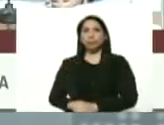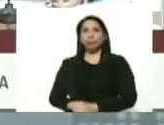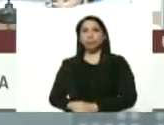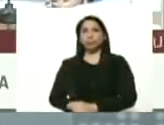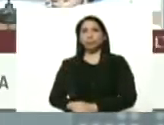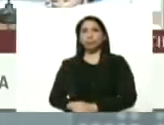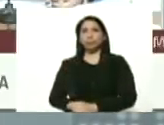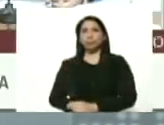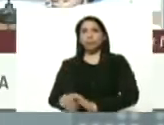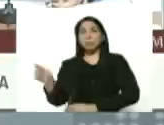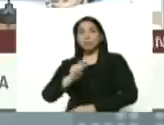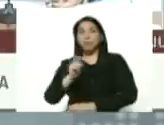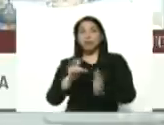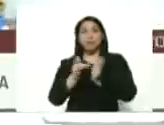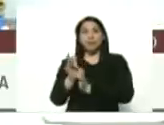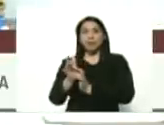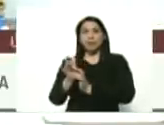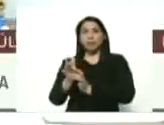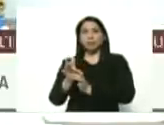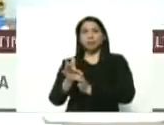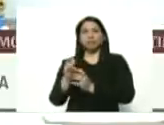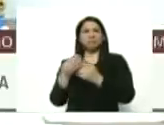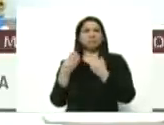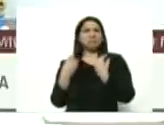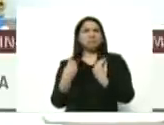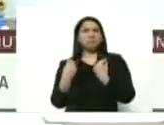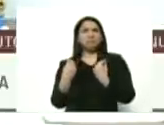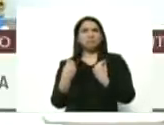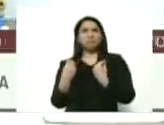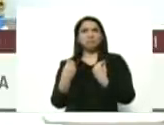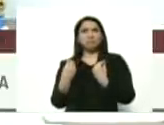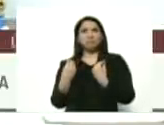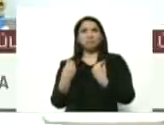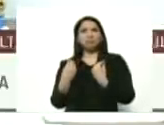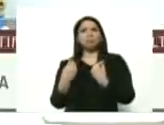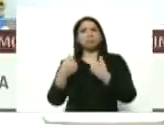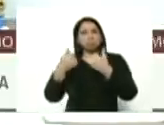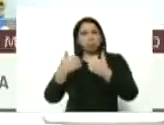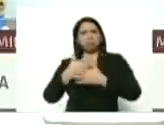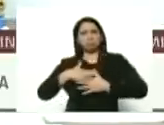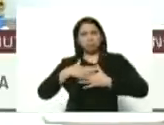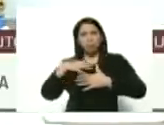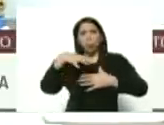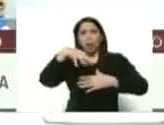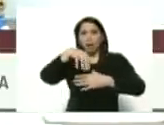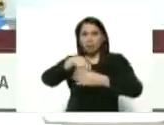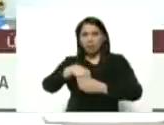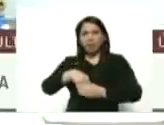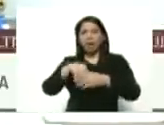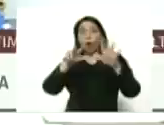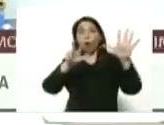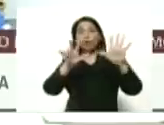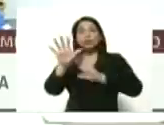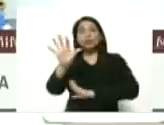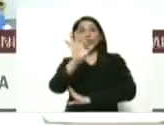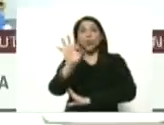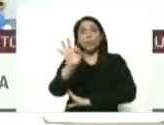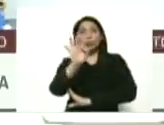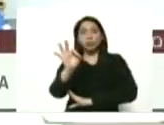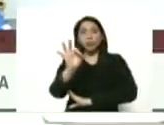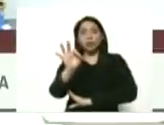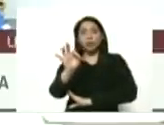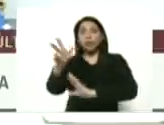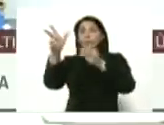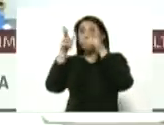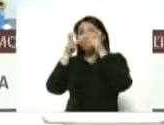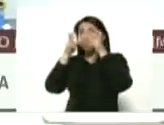El mes de abril se comportó bastante bien, la cuarentena fue del 85%, oído,